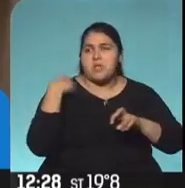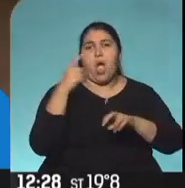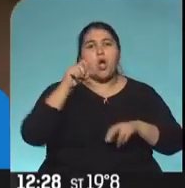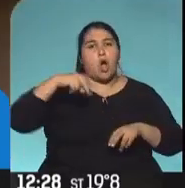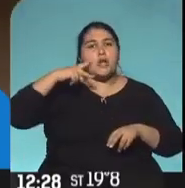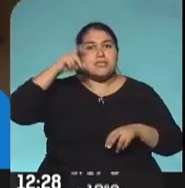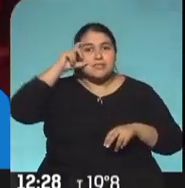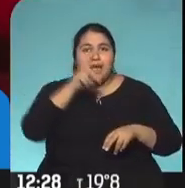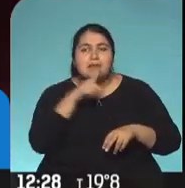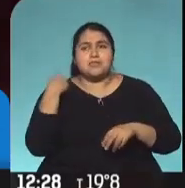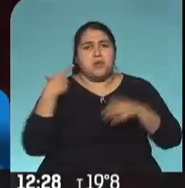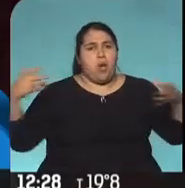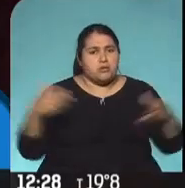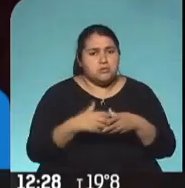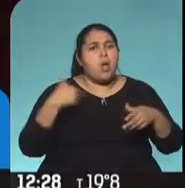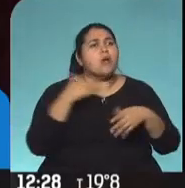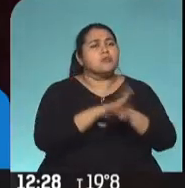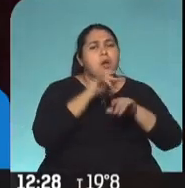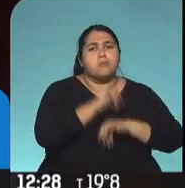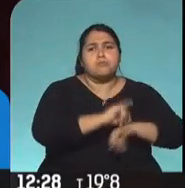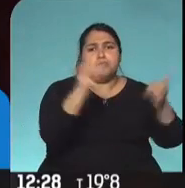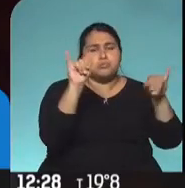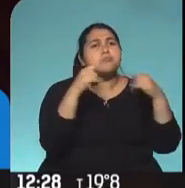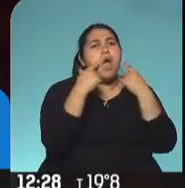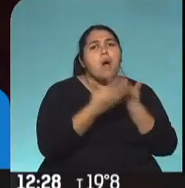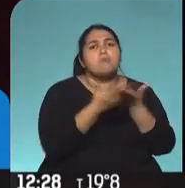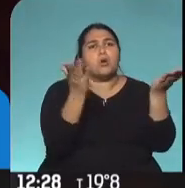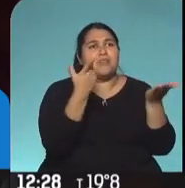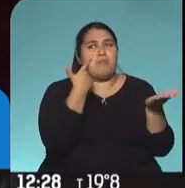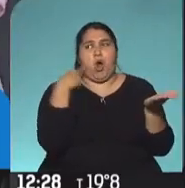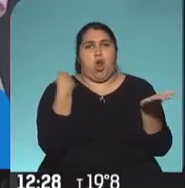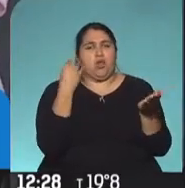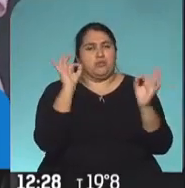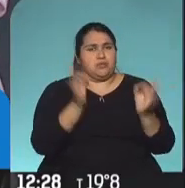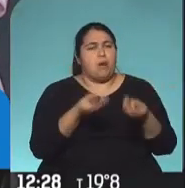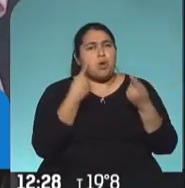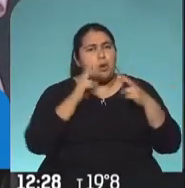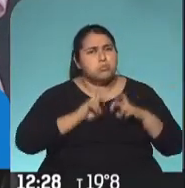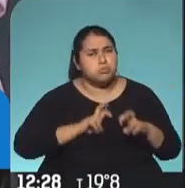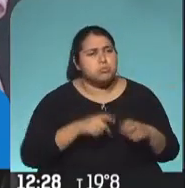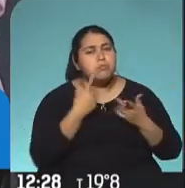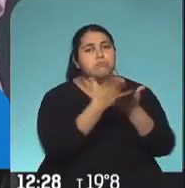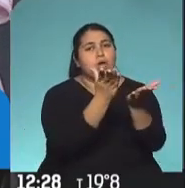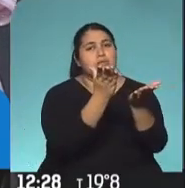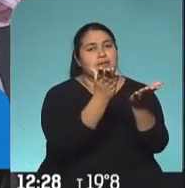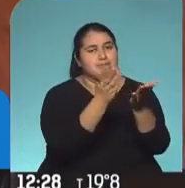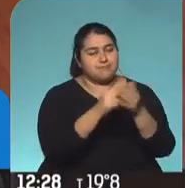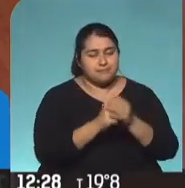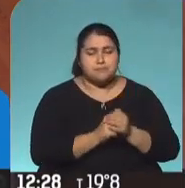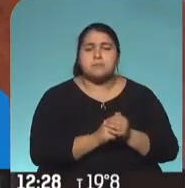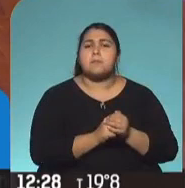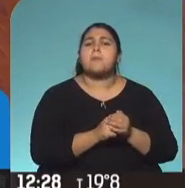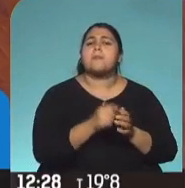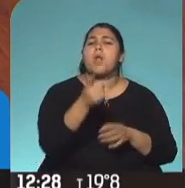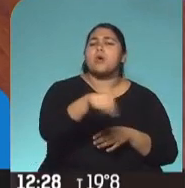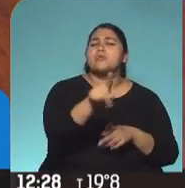devolvemos a la comunidad con conocimiento. Qué bueno. ¿Cómo es esta prueba que van a hacer donde van a poner el cuerpo